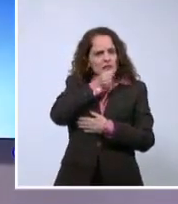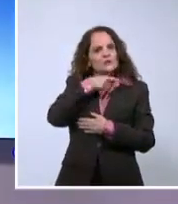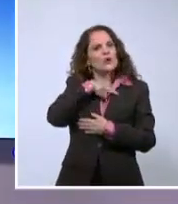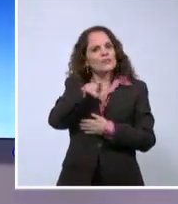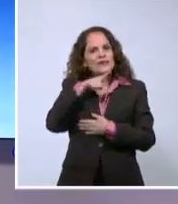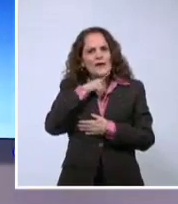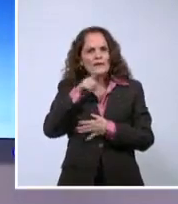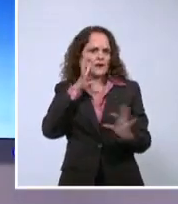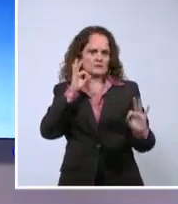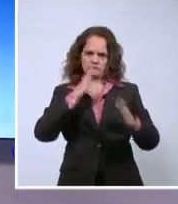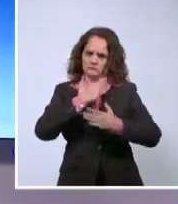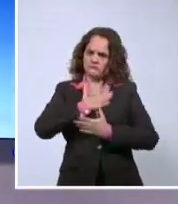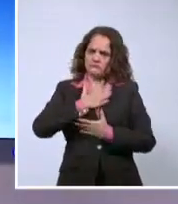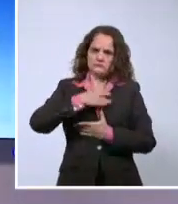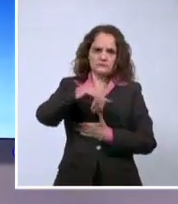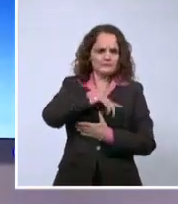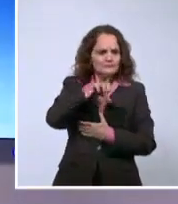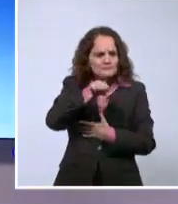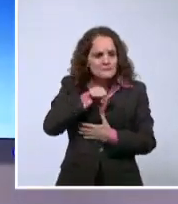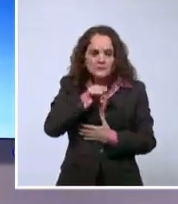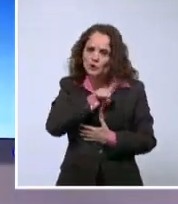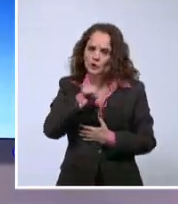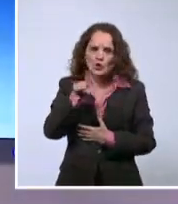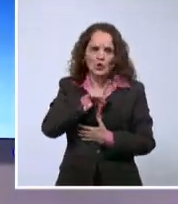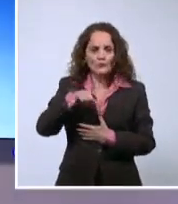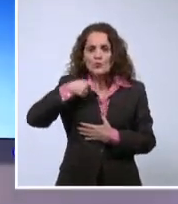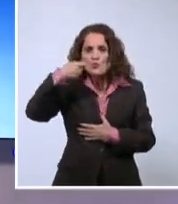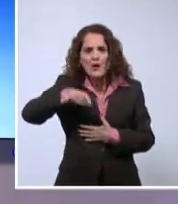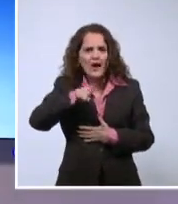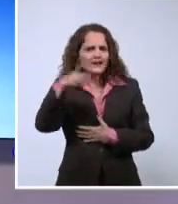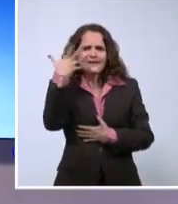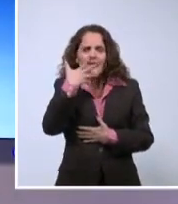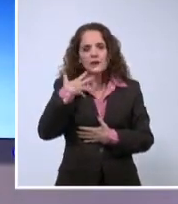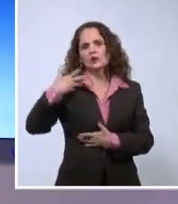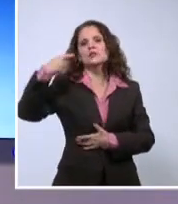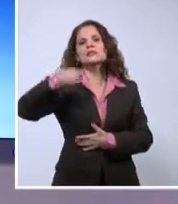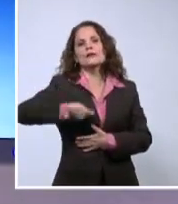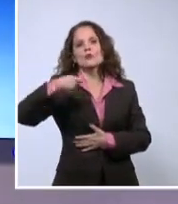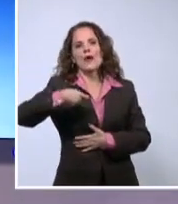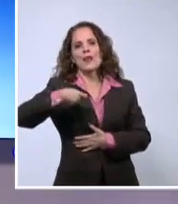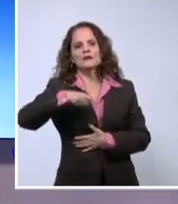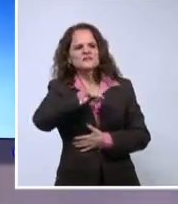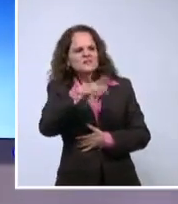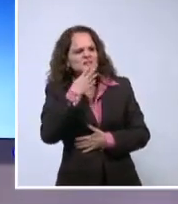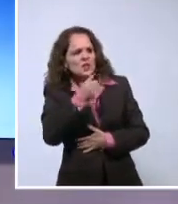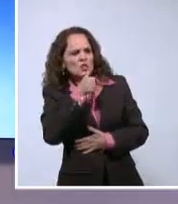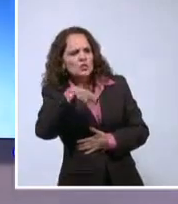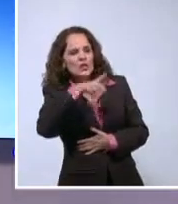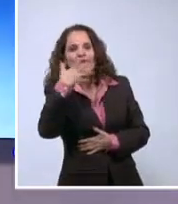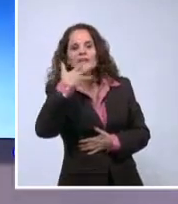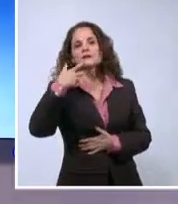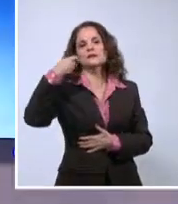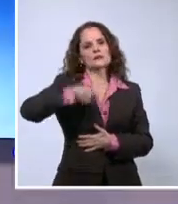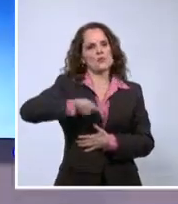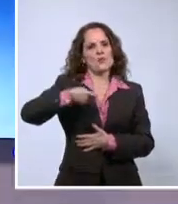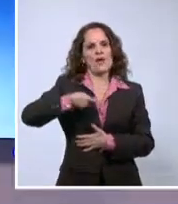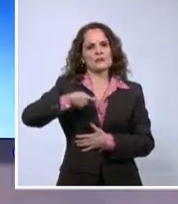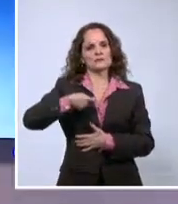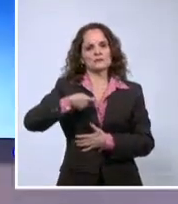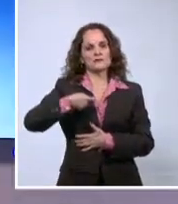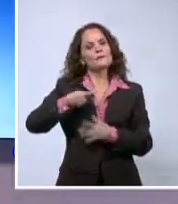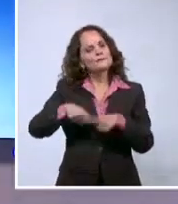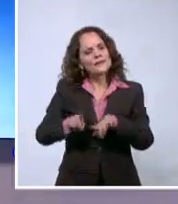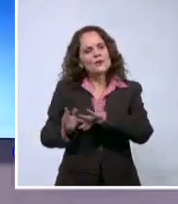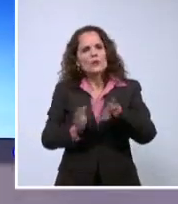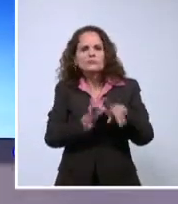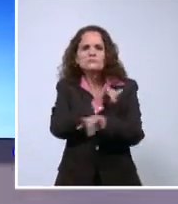Para juzgar, están los tribunales. Para acusar o no, la fiscalía. Todo eso es cierto. Pero también es cierto